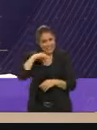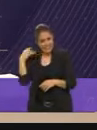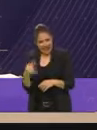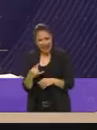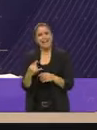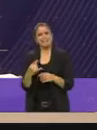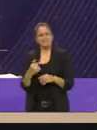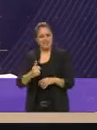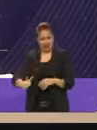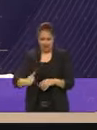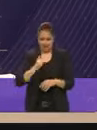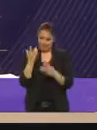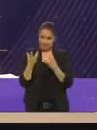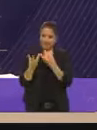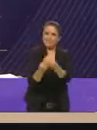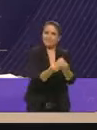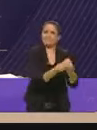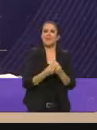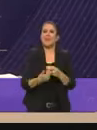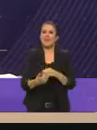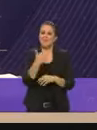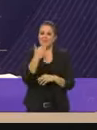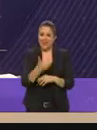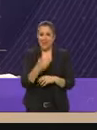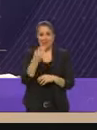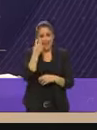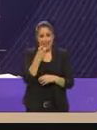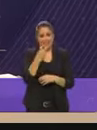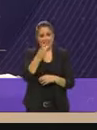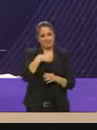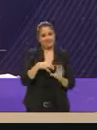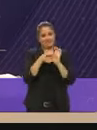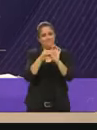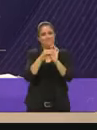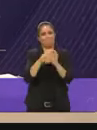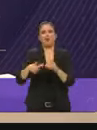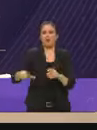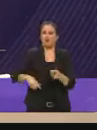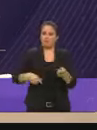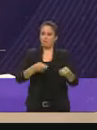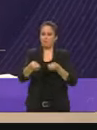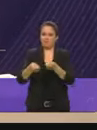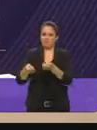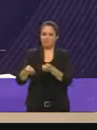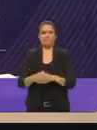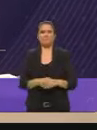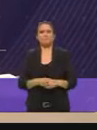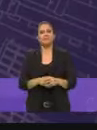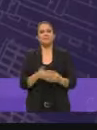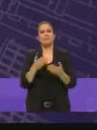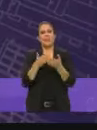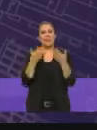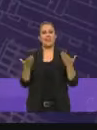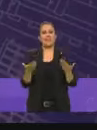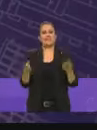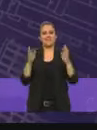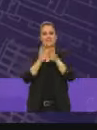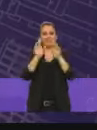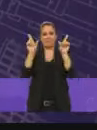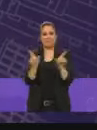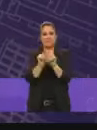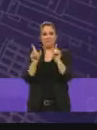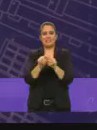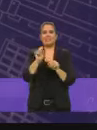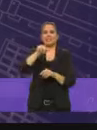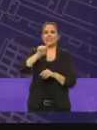y muy bien y para eso estamos y vamos a gobernar gracias candidata y cerramos este ciclo de conclusiones con Santiago